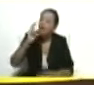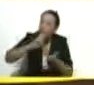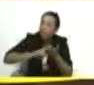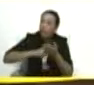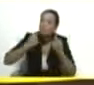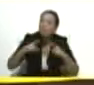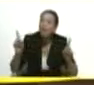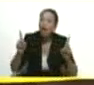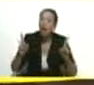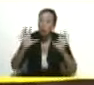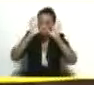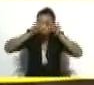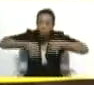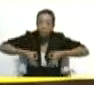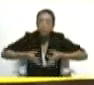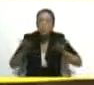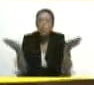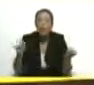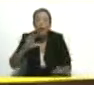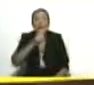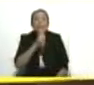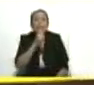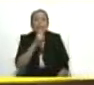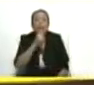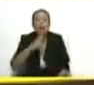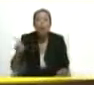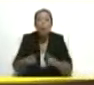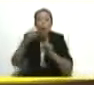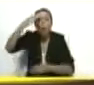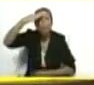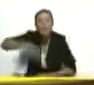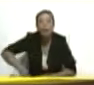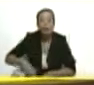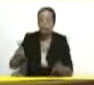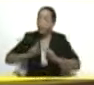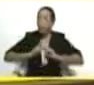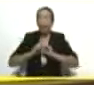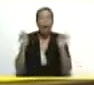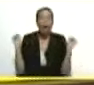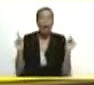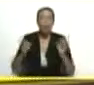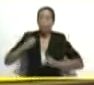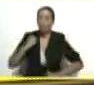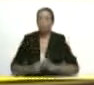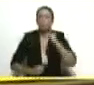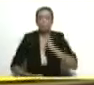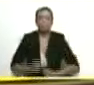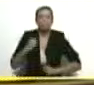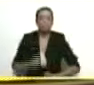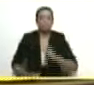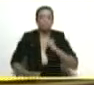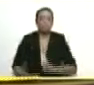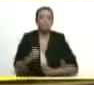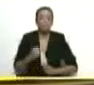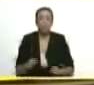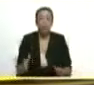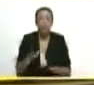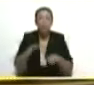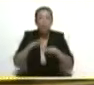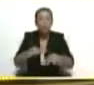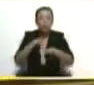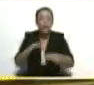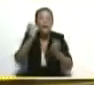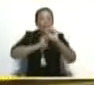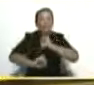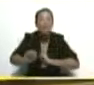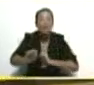Todos tenemos que vernos como militantes de una causa histórica. Como soldados de un ejército que